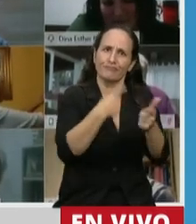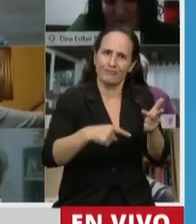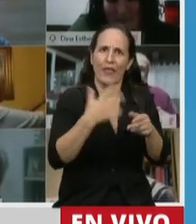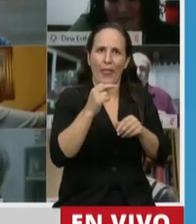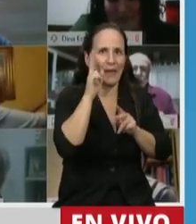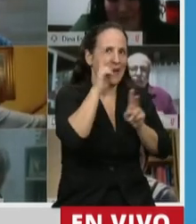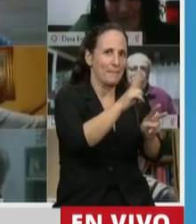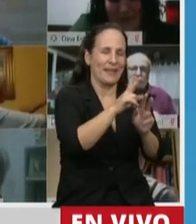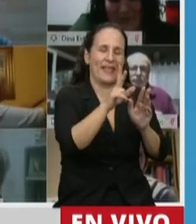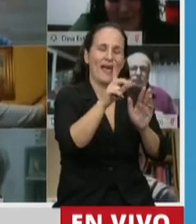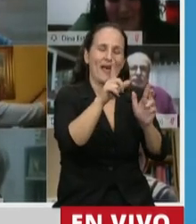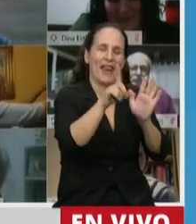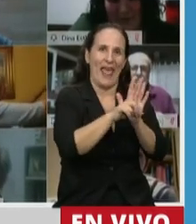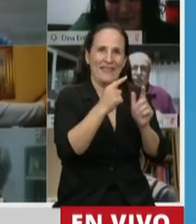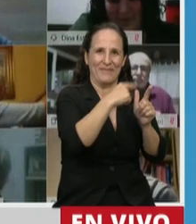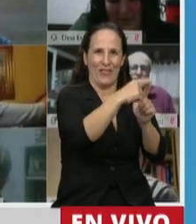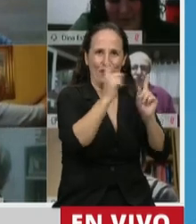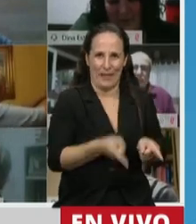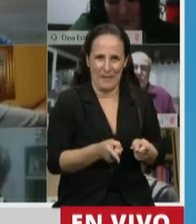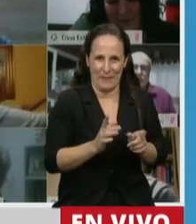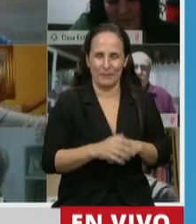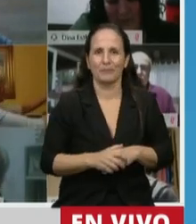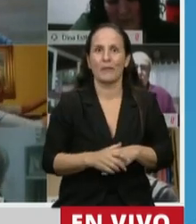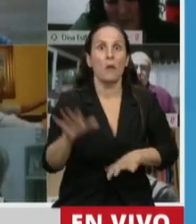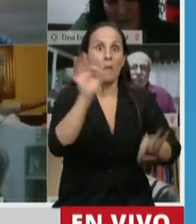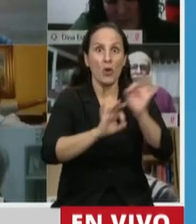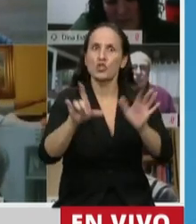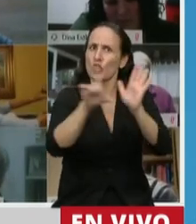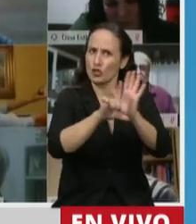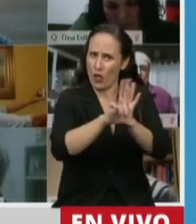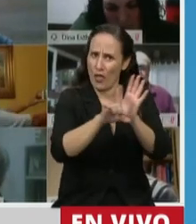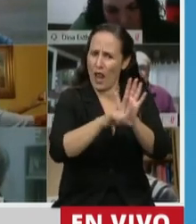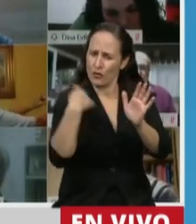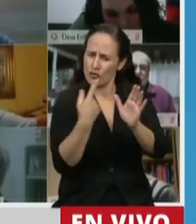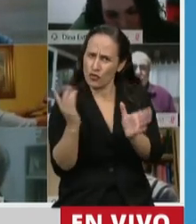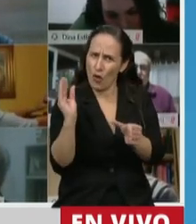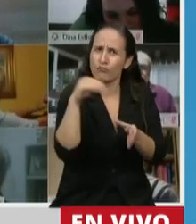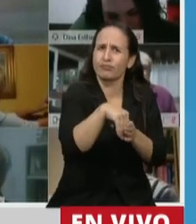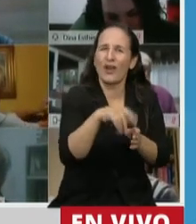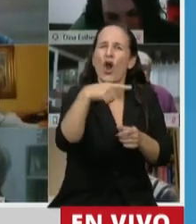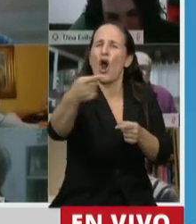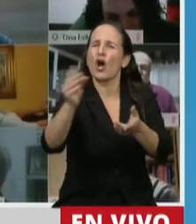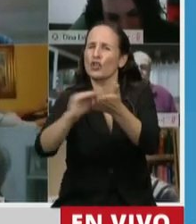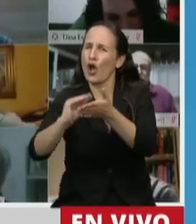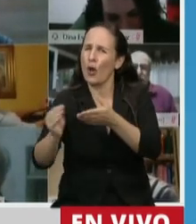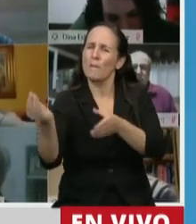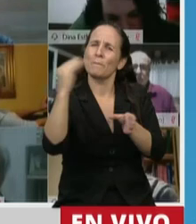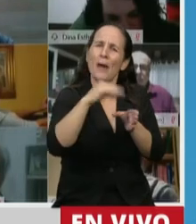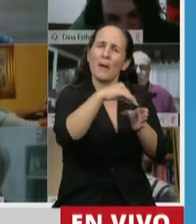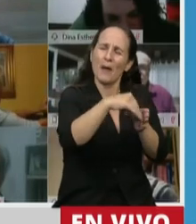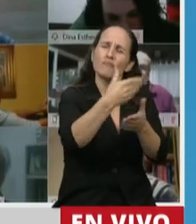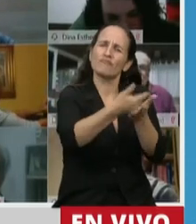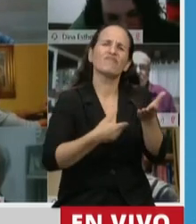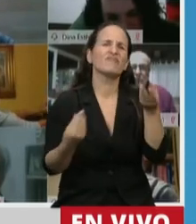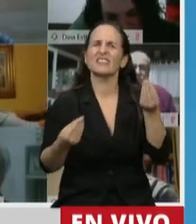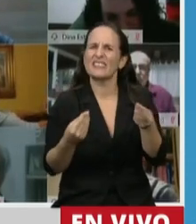El otro tema que agregamos al proyecto de ley sumándonos también a muchas de las iniciativas de otros legisladores, tiene que ver con habilitar